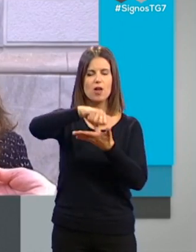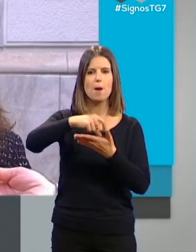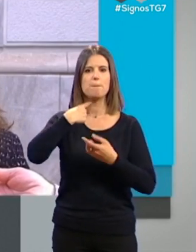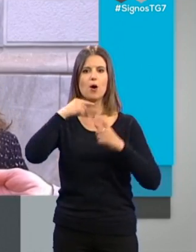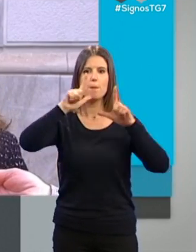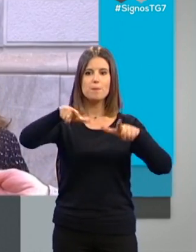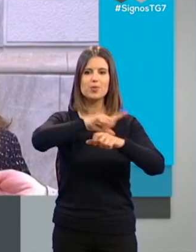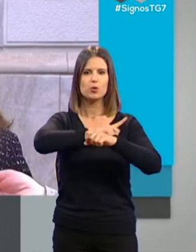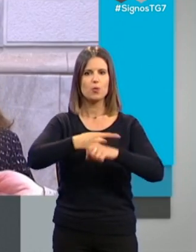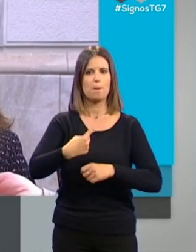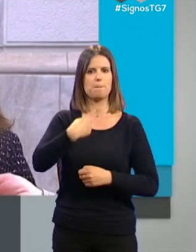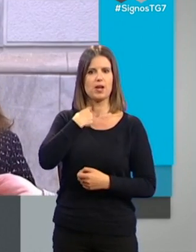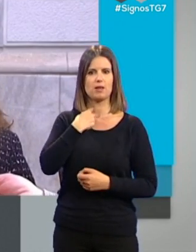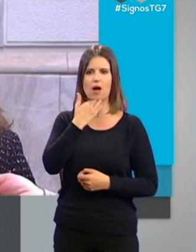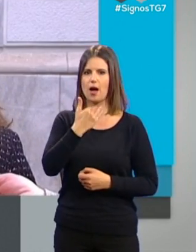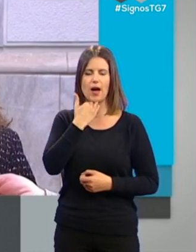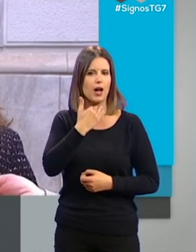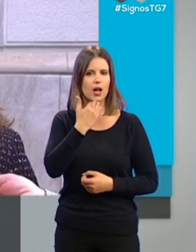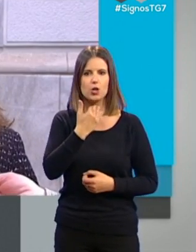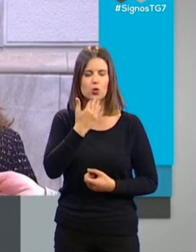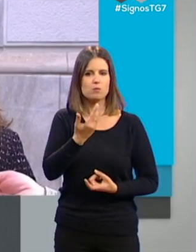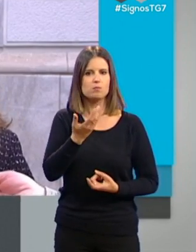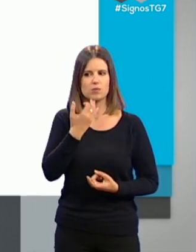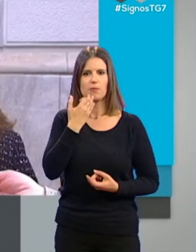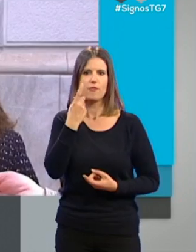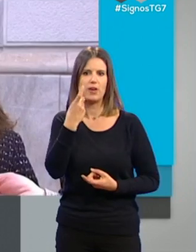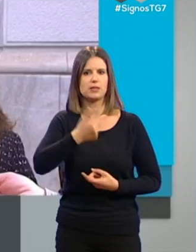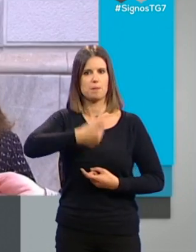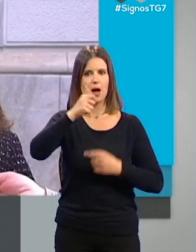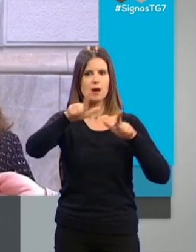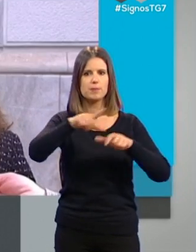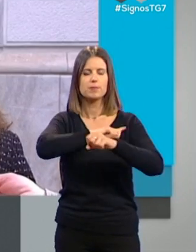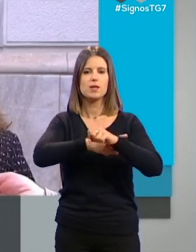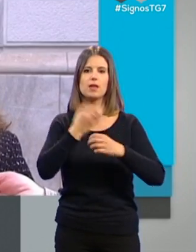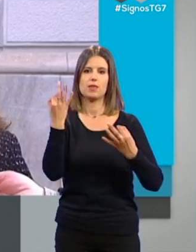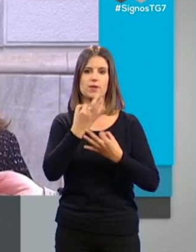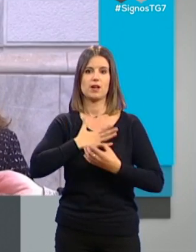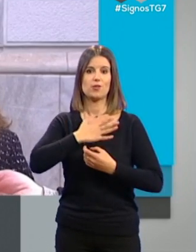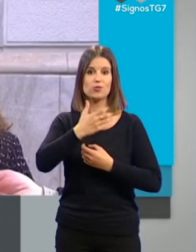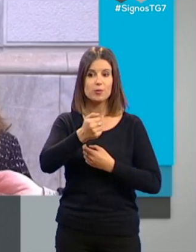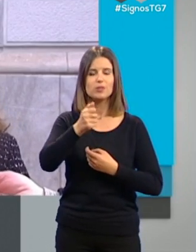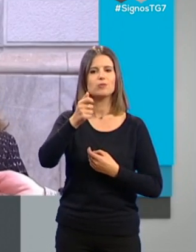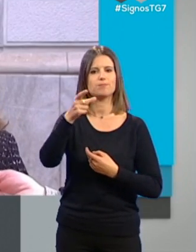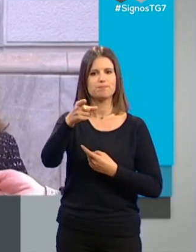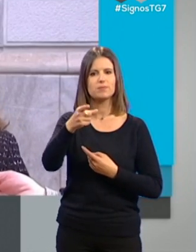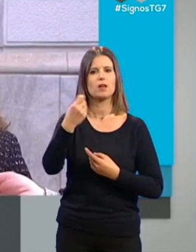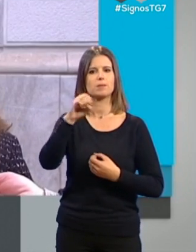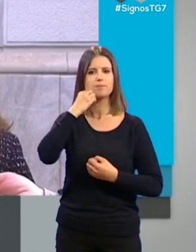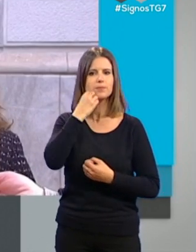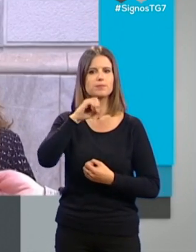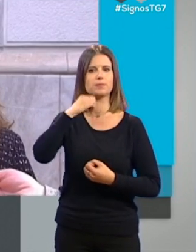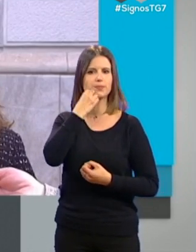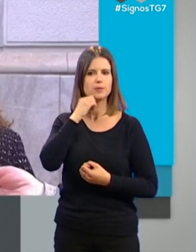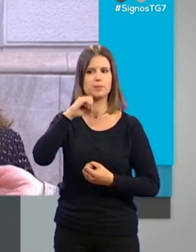deportivo, algo de lo que no estamos precisamente sobrados en Granada. Tendría que ser el ayuntamiento quien estuviera reclamando